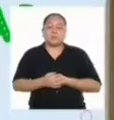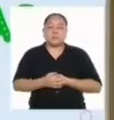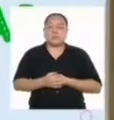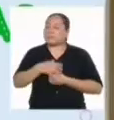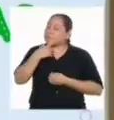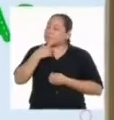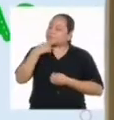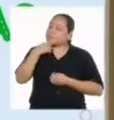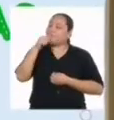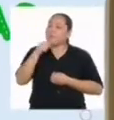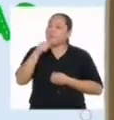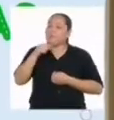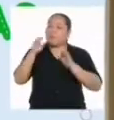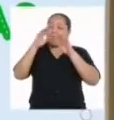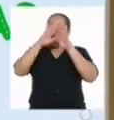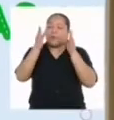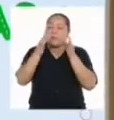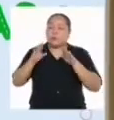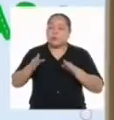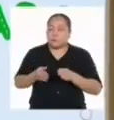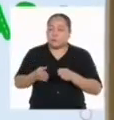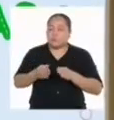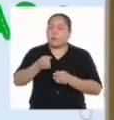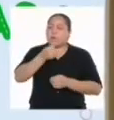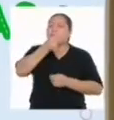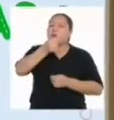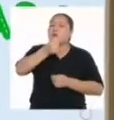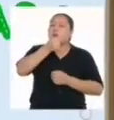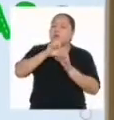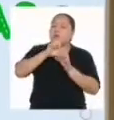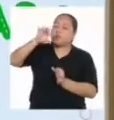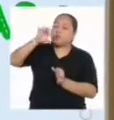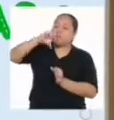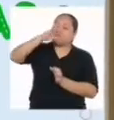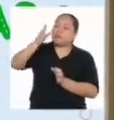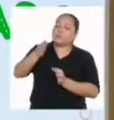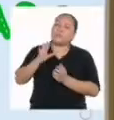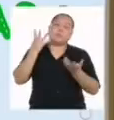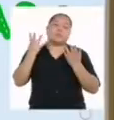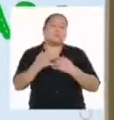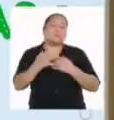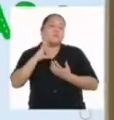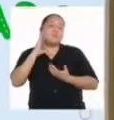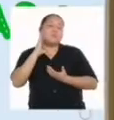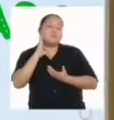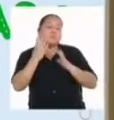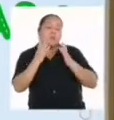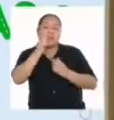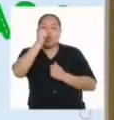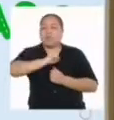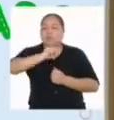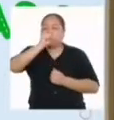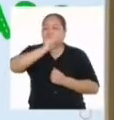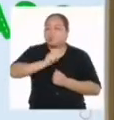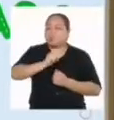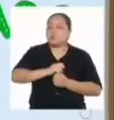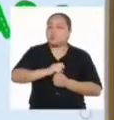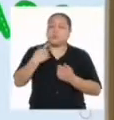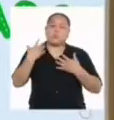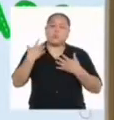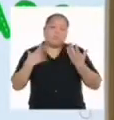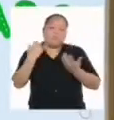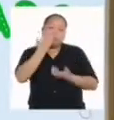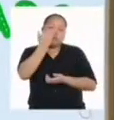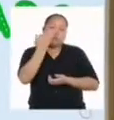Bueno, yo elegí la silueta de un micrófono Aunque quizás podría parecer un cono de helado Podría usar una silueta más